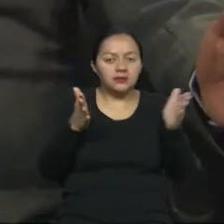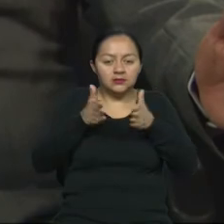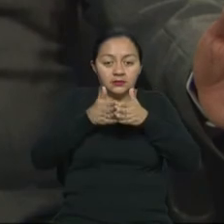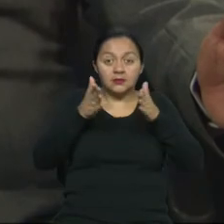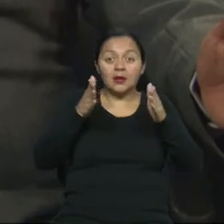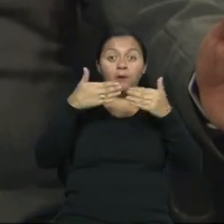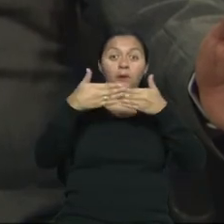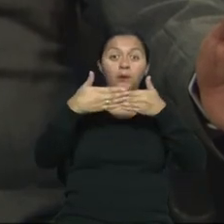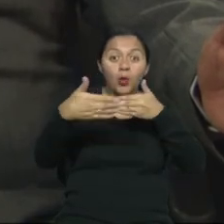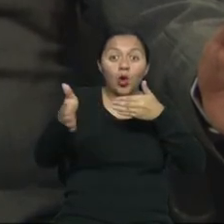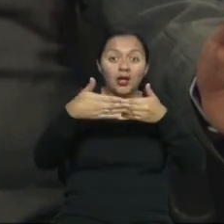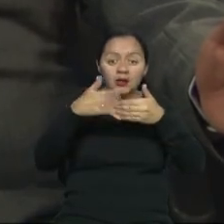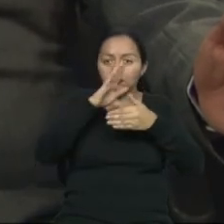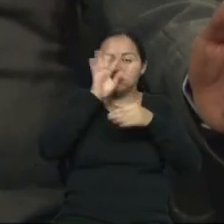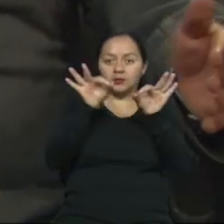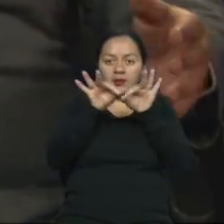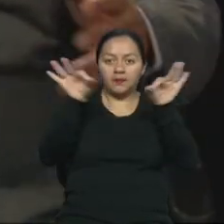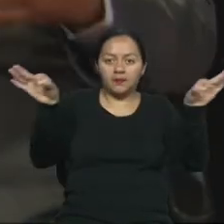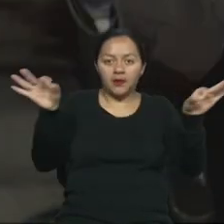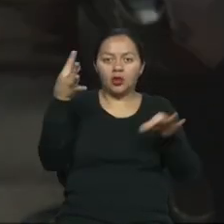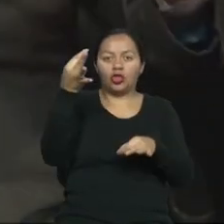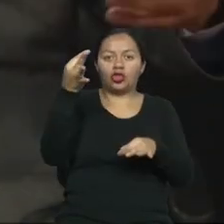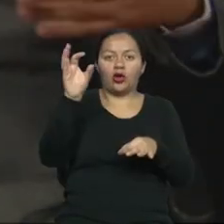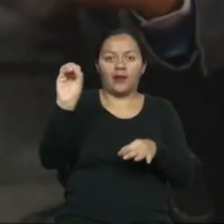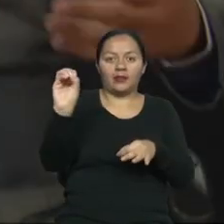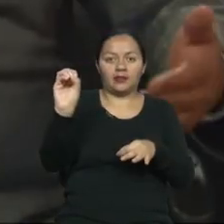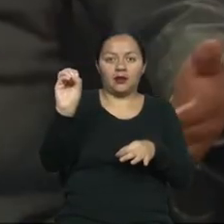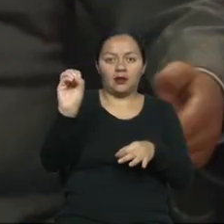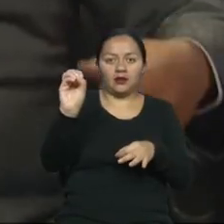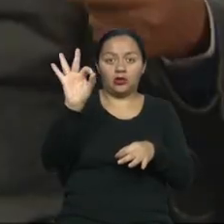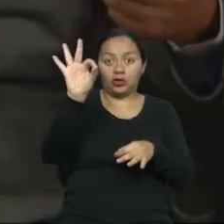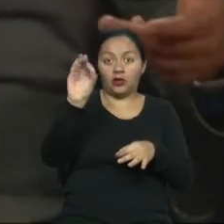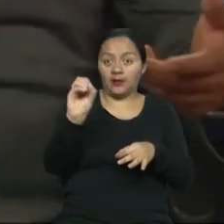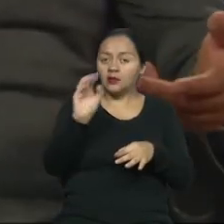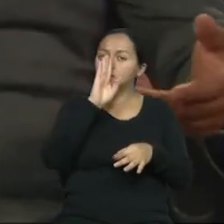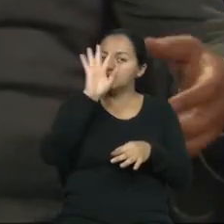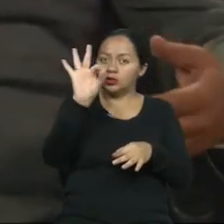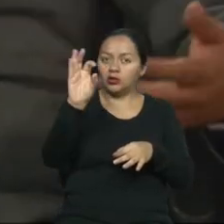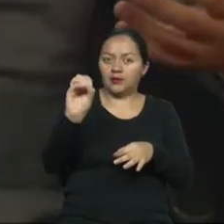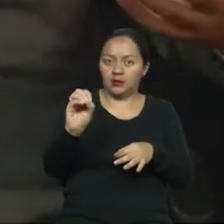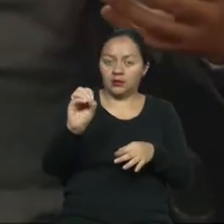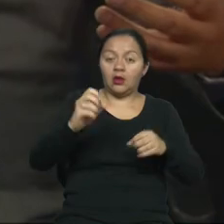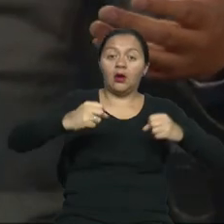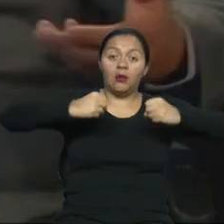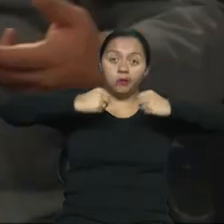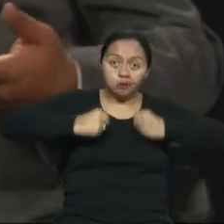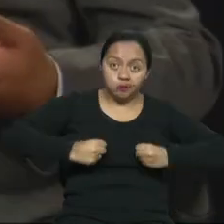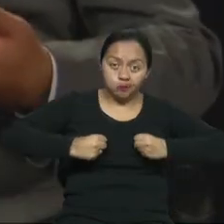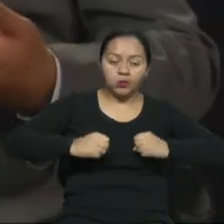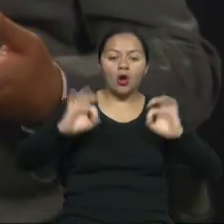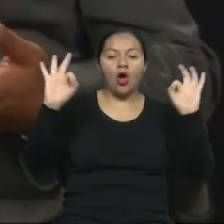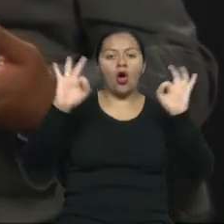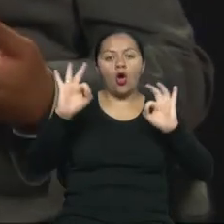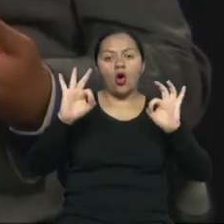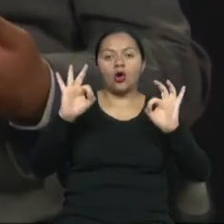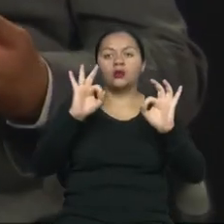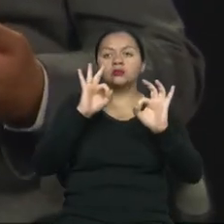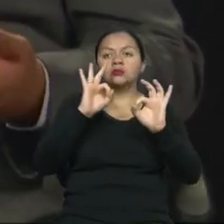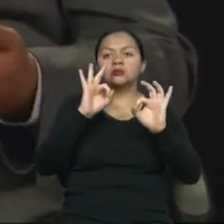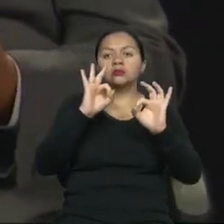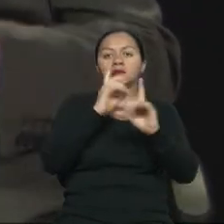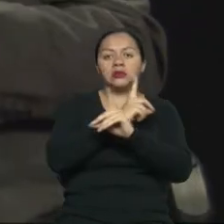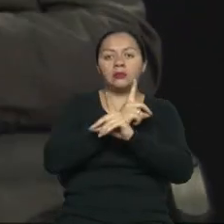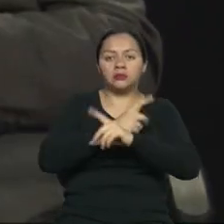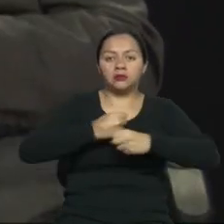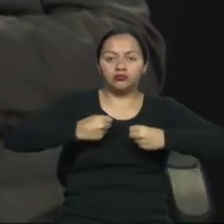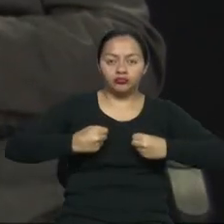libre mínimo de paso de 90 centímetros. Esto permite que una persona obesa, un usuario de silla de ruedas, una persona con un bulto pueda acceder a un entorno.